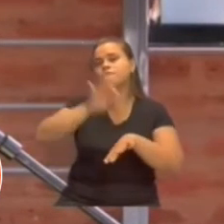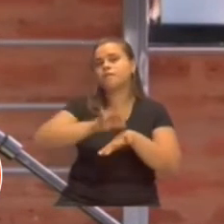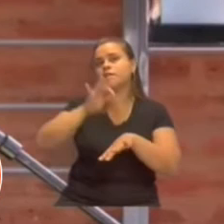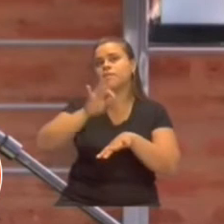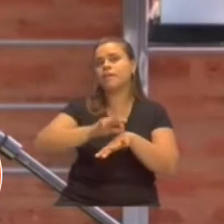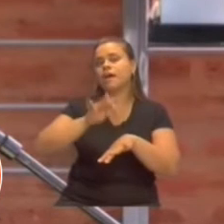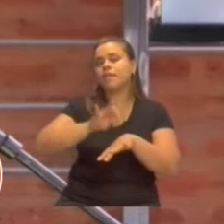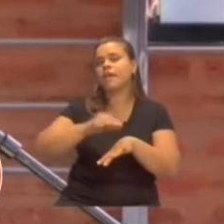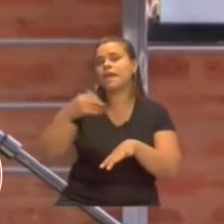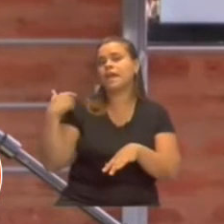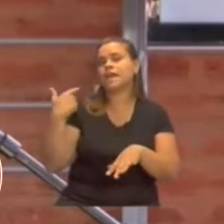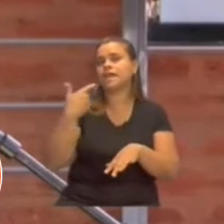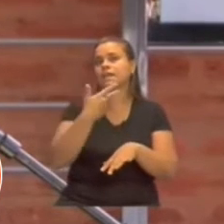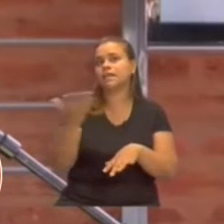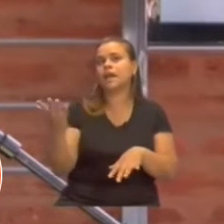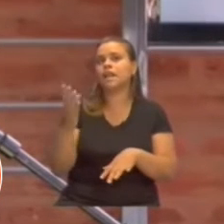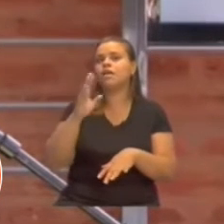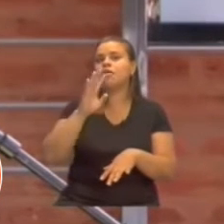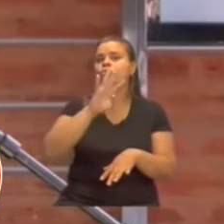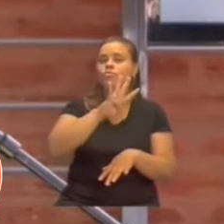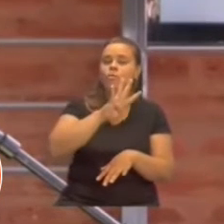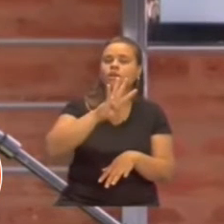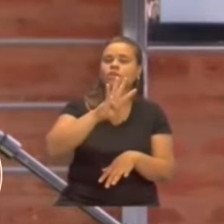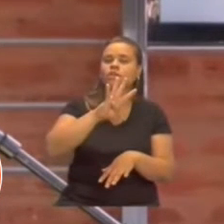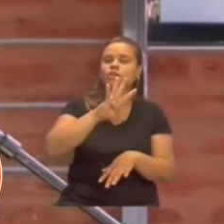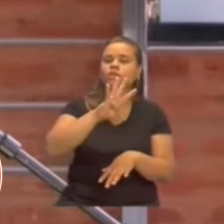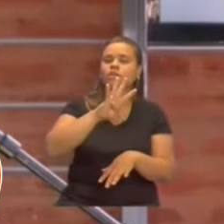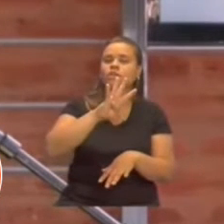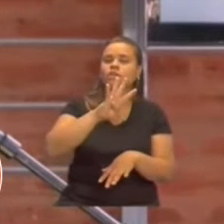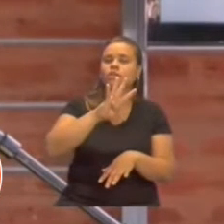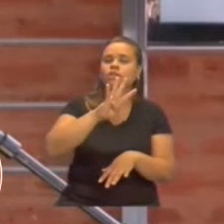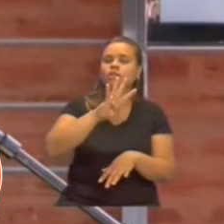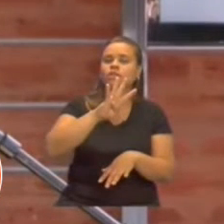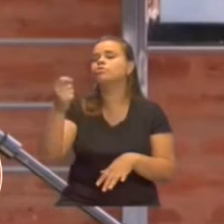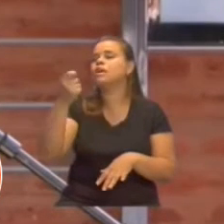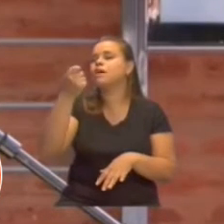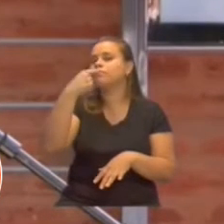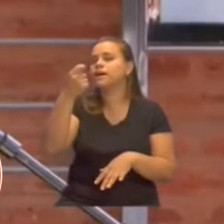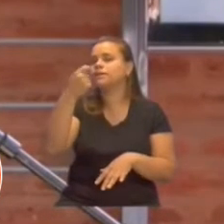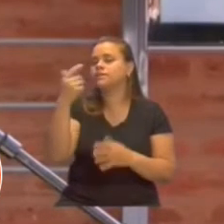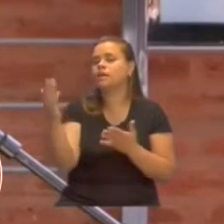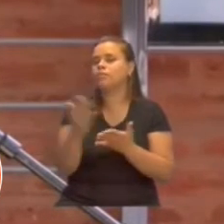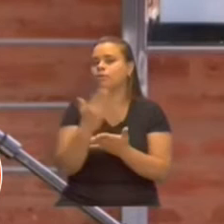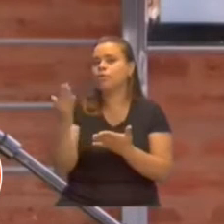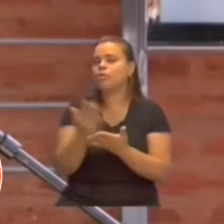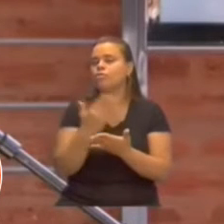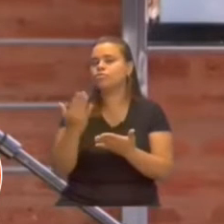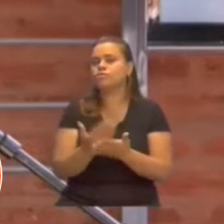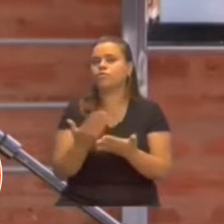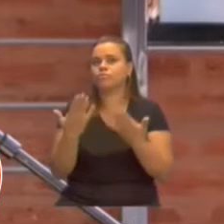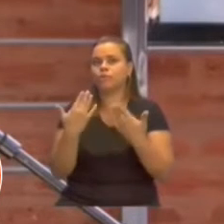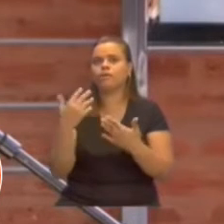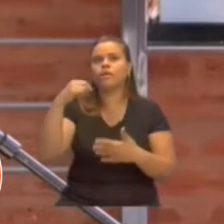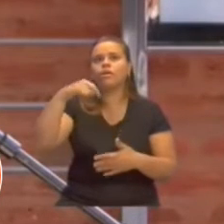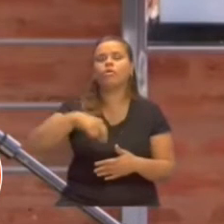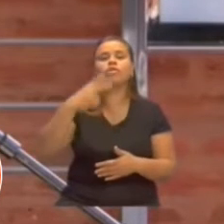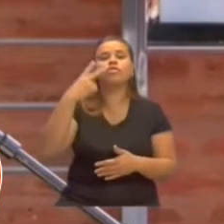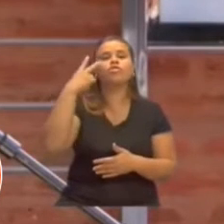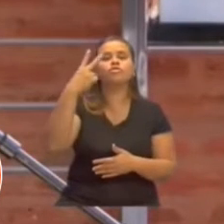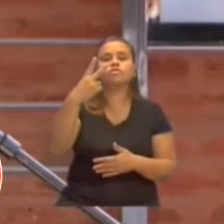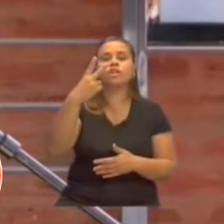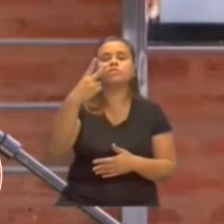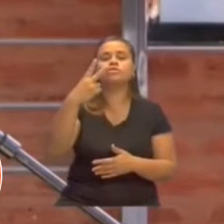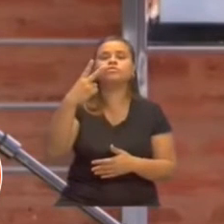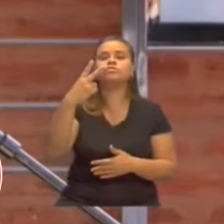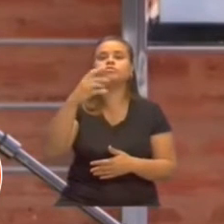.480.000 comprimidos, en un programa de inversión equivalente a 200